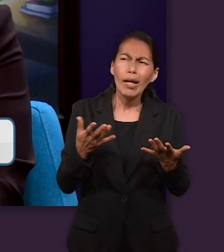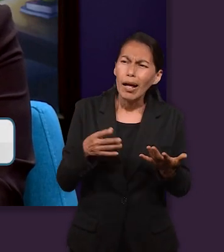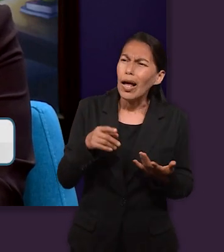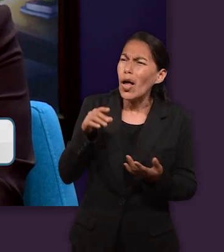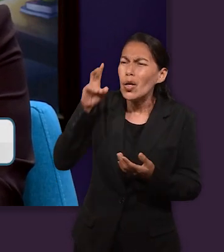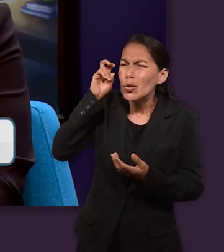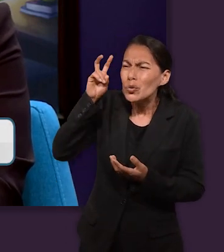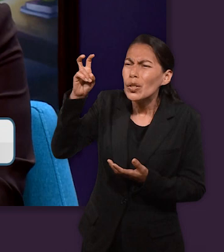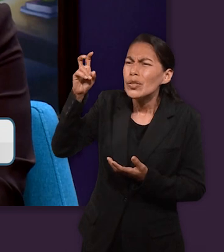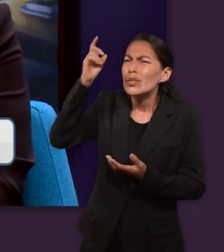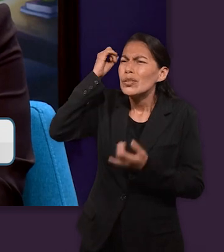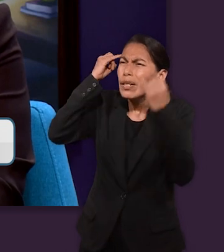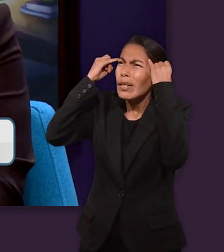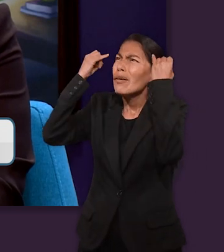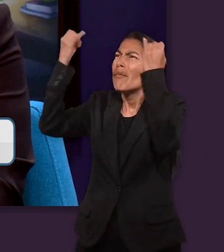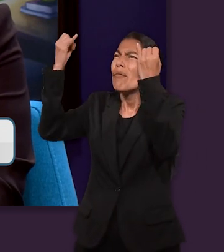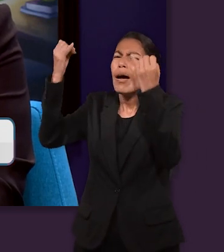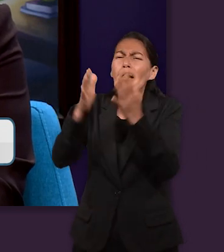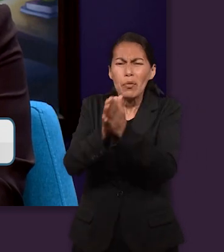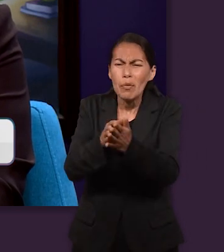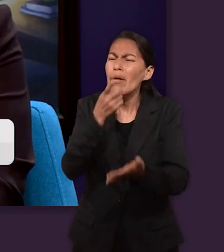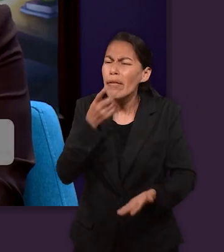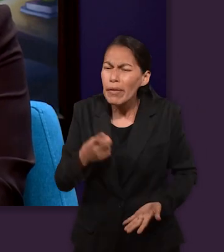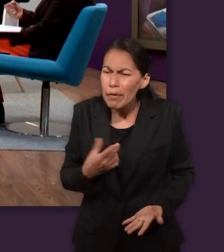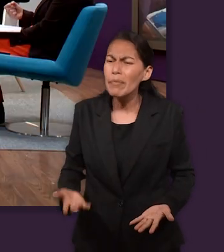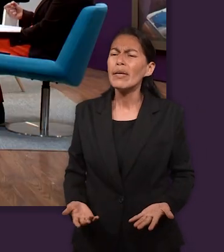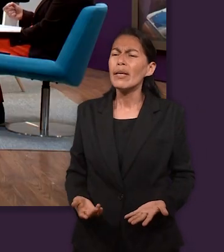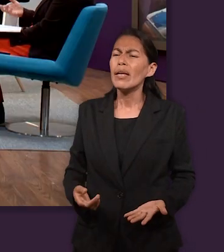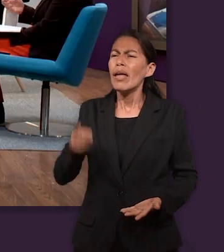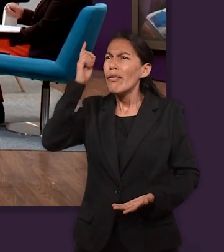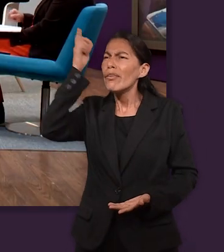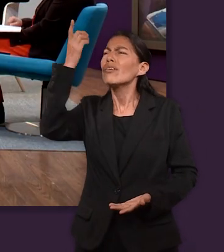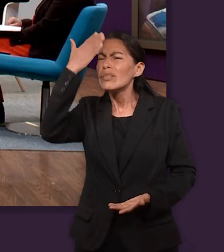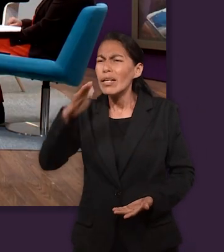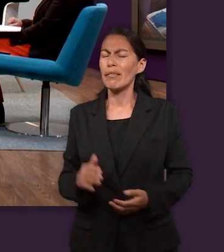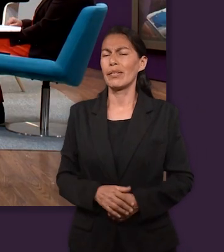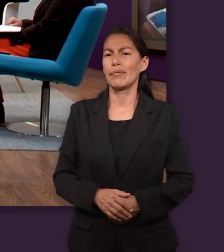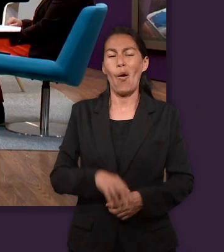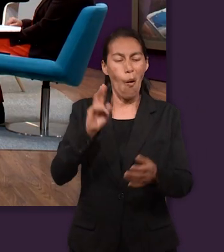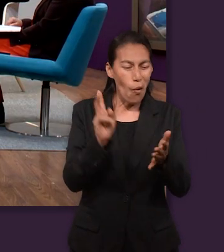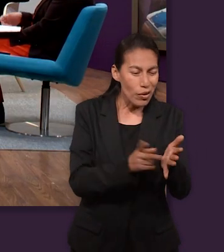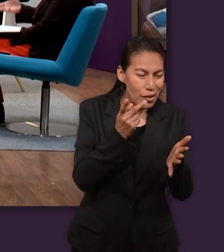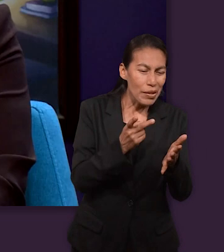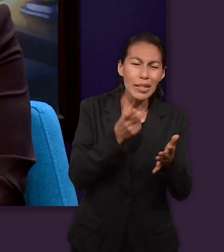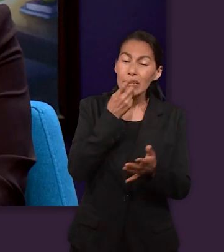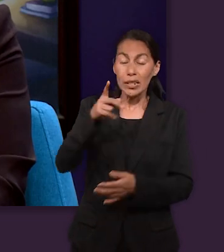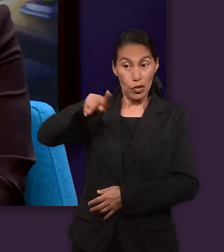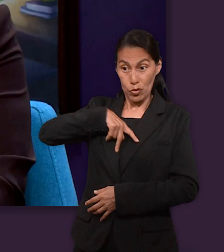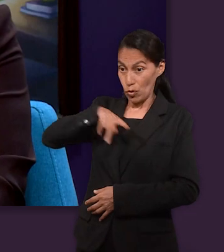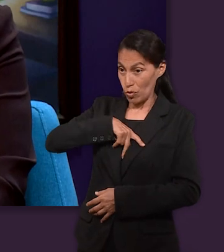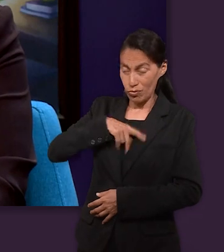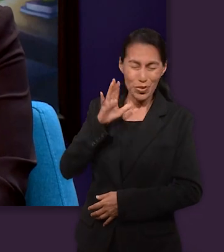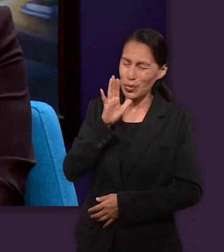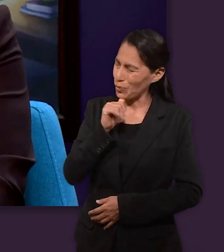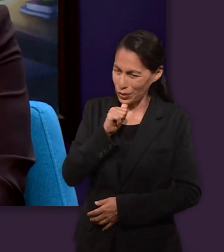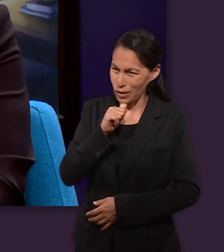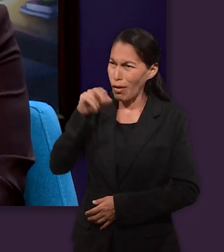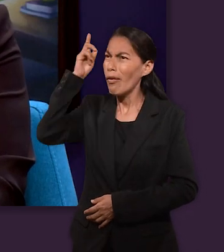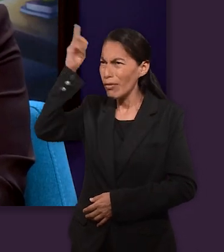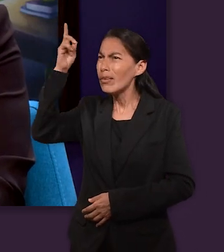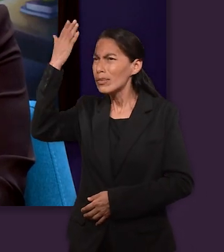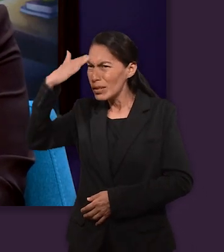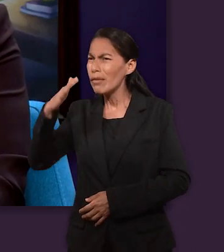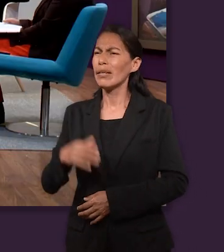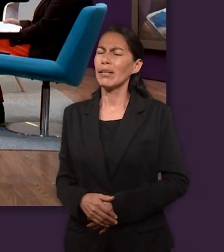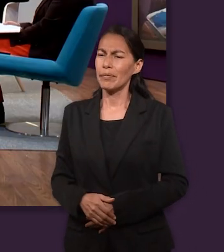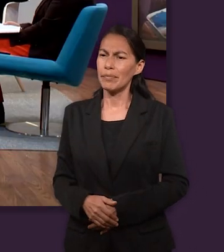José les dijo, no son de Dios las interpretaciones. Contádmelo ahora. Una vez más, ponen en primer lugar a tenía